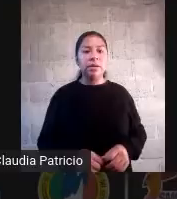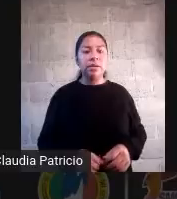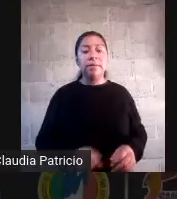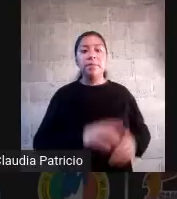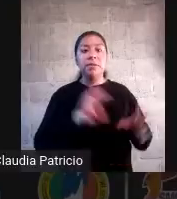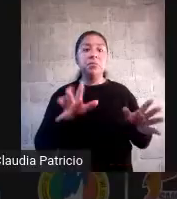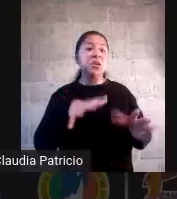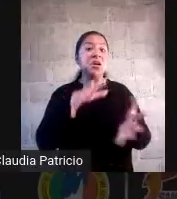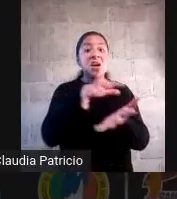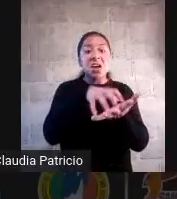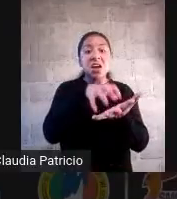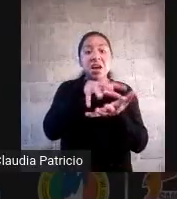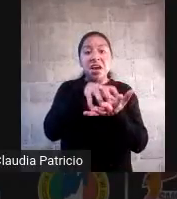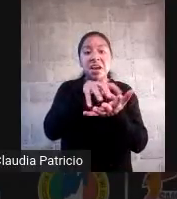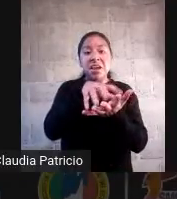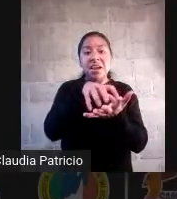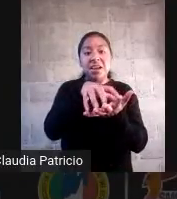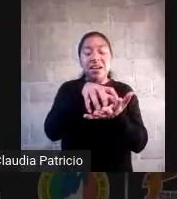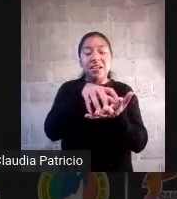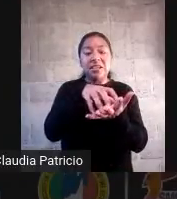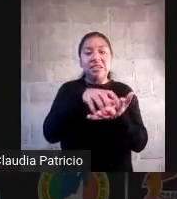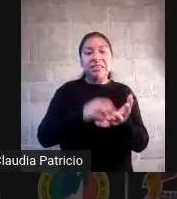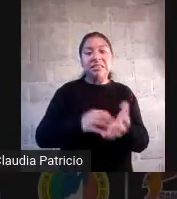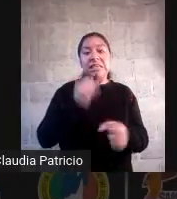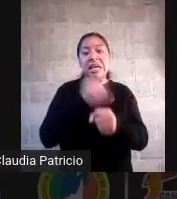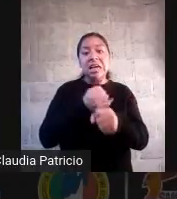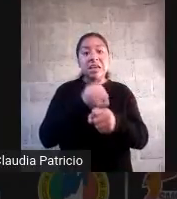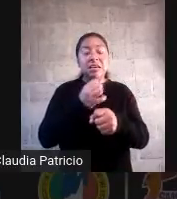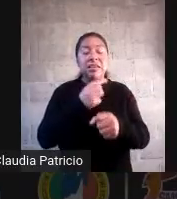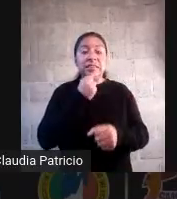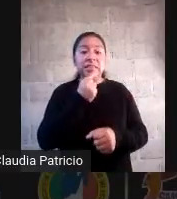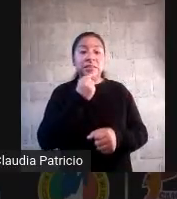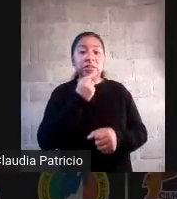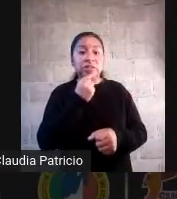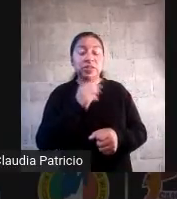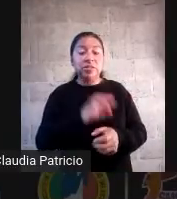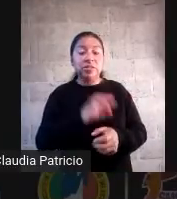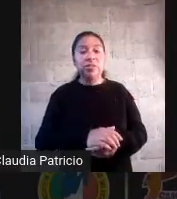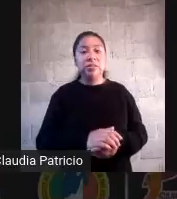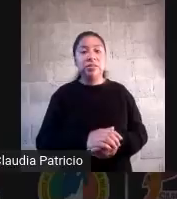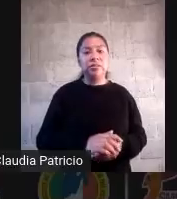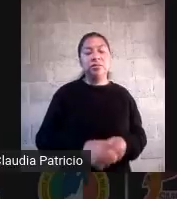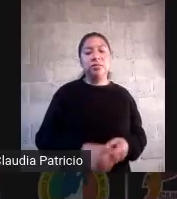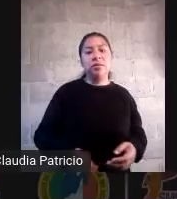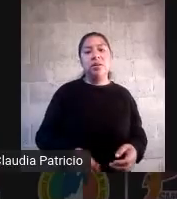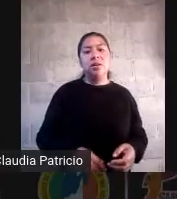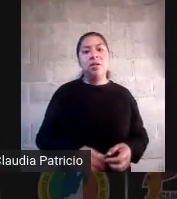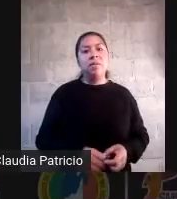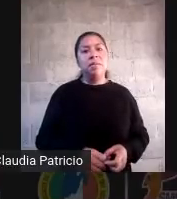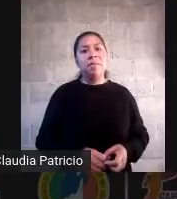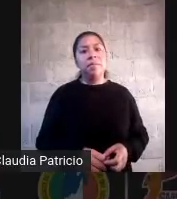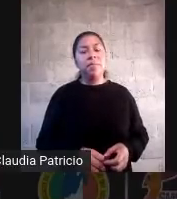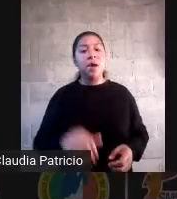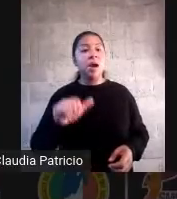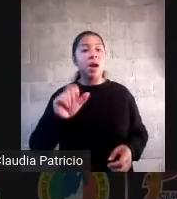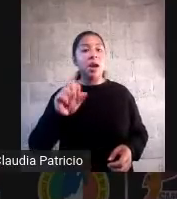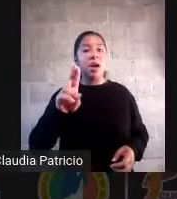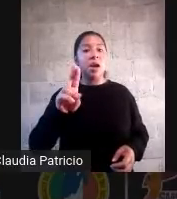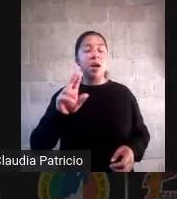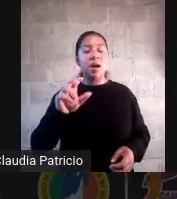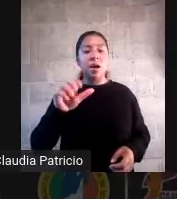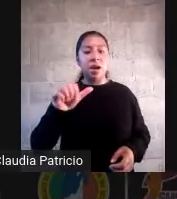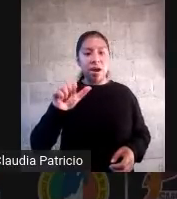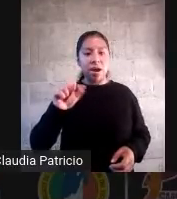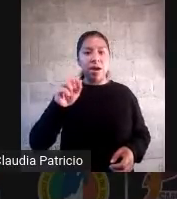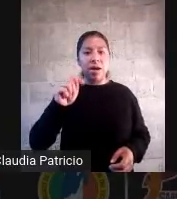o a un niño le interesa porque los astronautas flotan cuando están en el espacio o algún niño le interesa oye qué es eso de